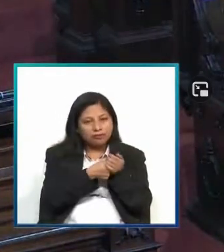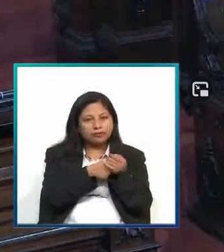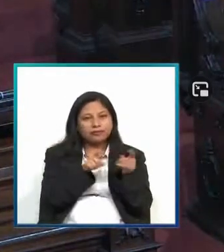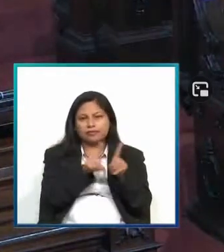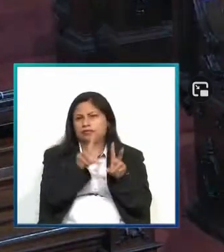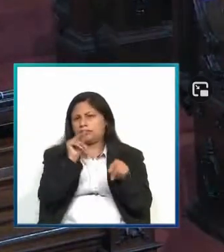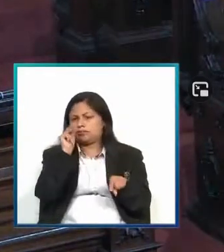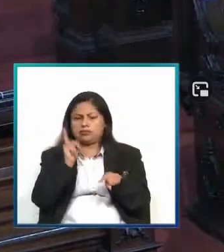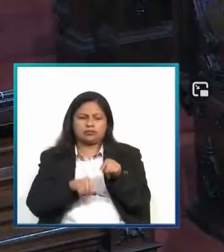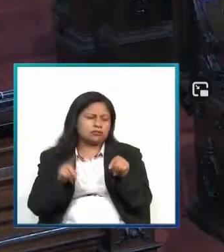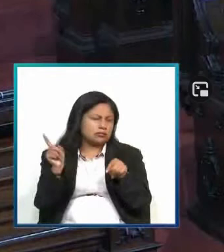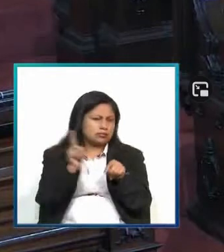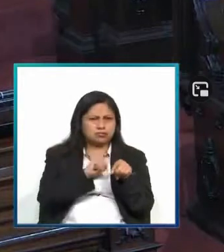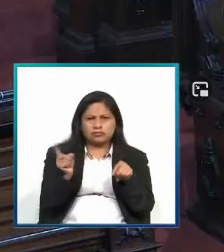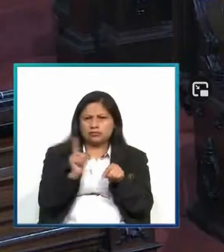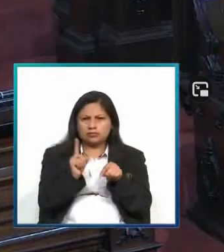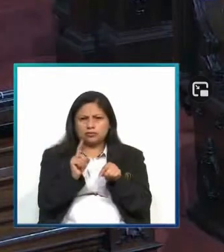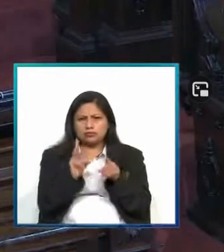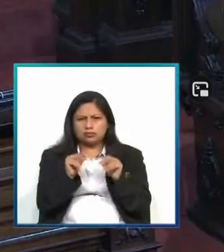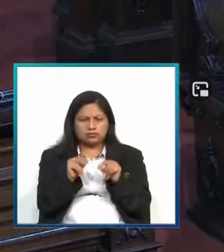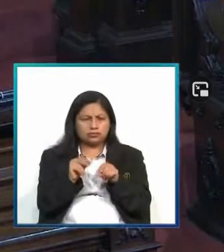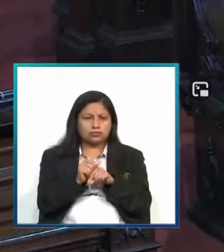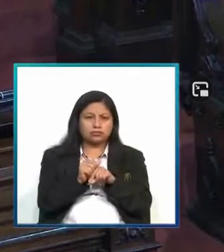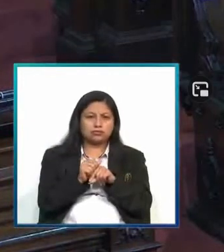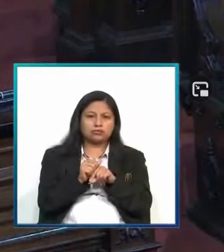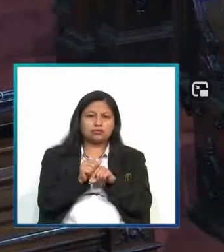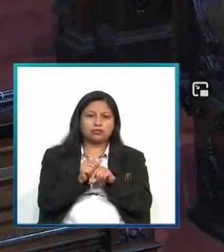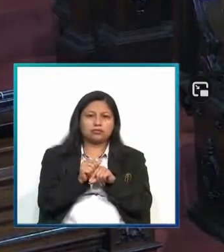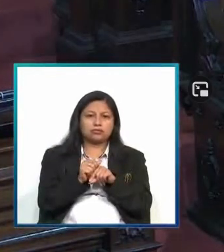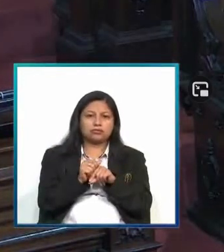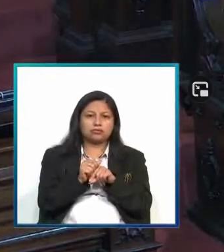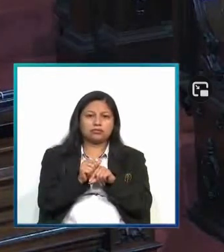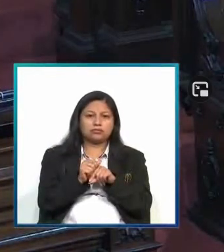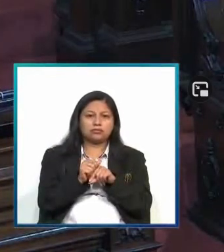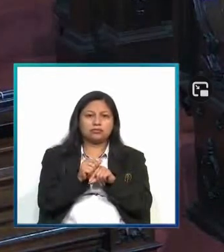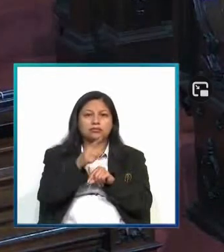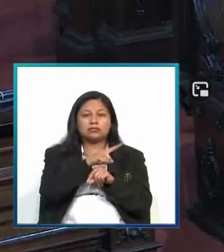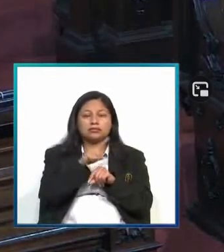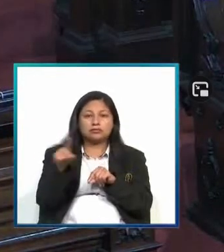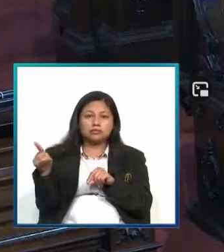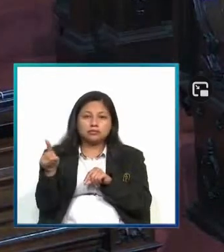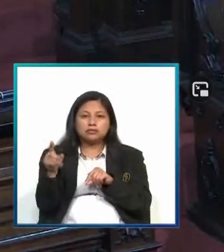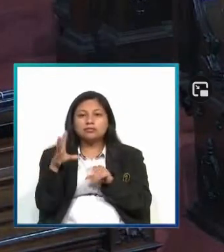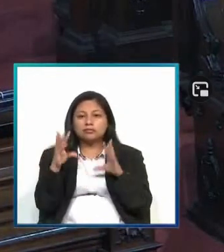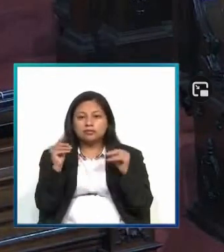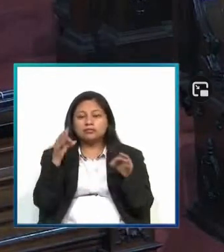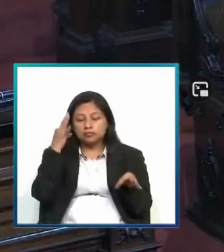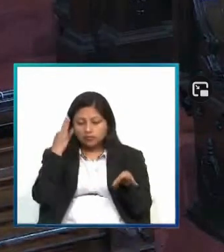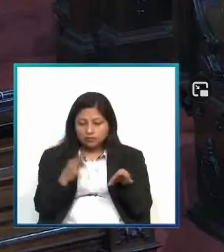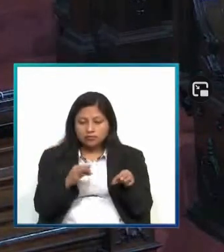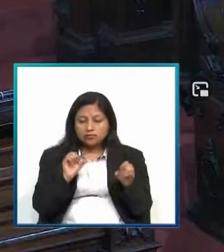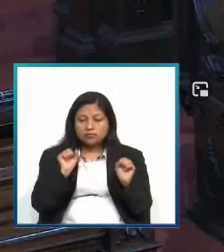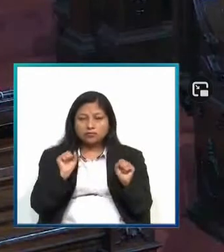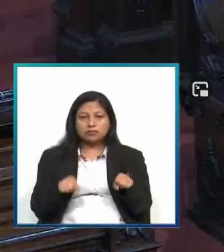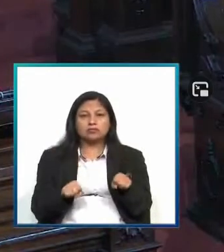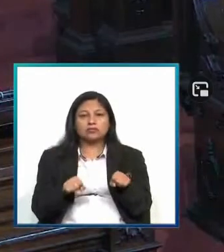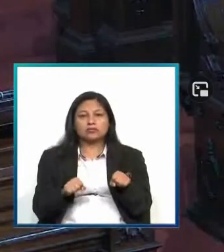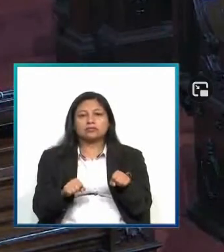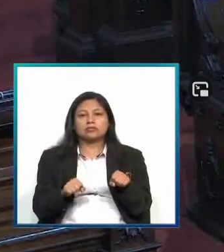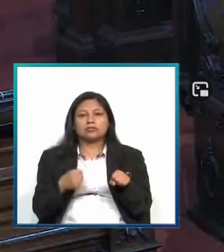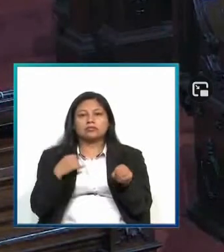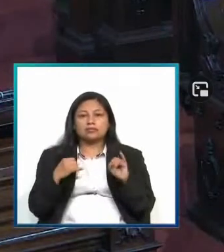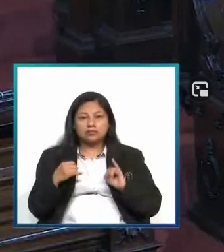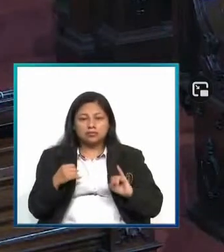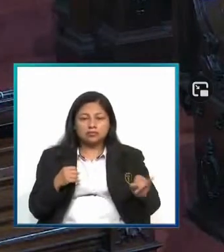¡Eso no se puede! Es en ecotomía. Ahora, señores, hablemos las cosas como son. La